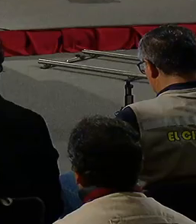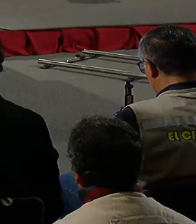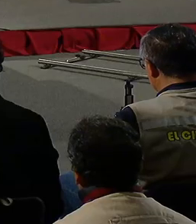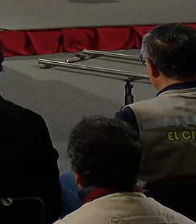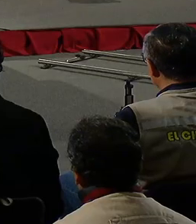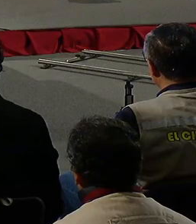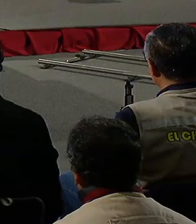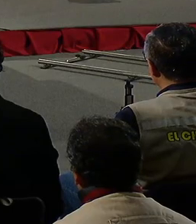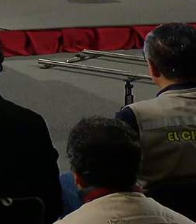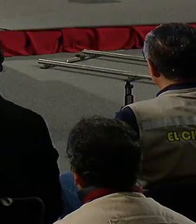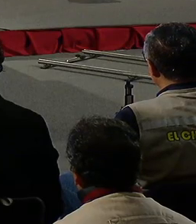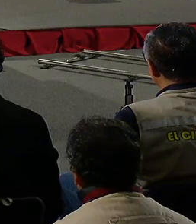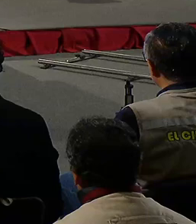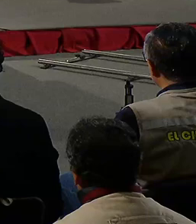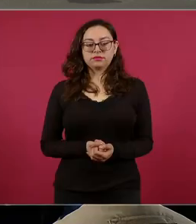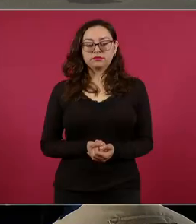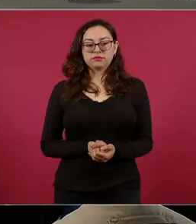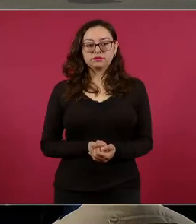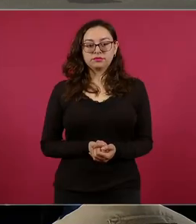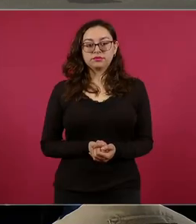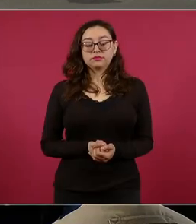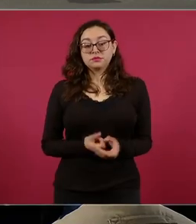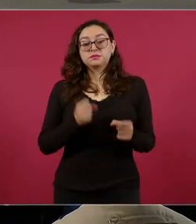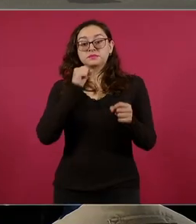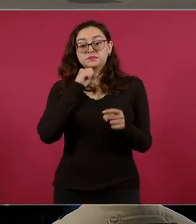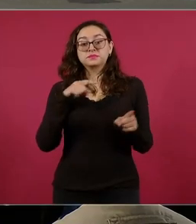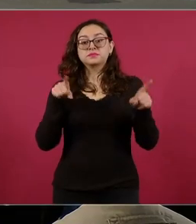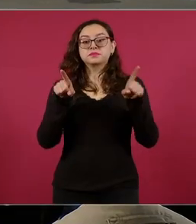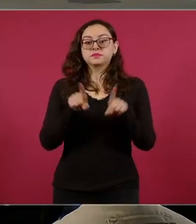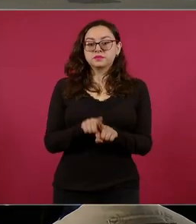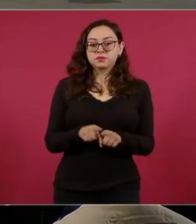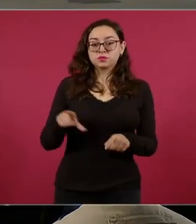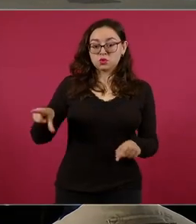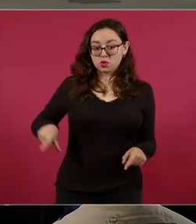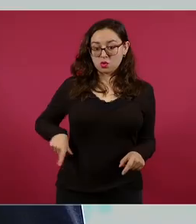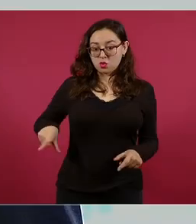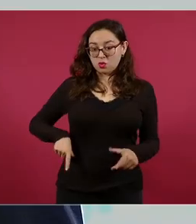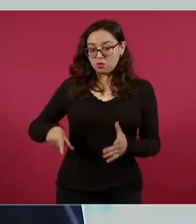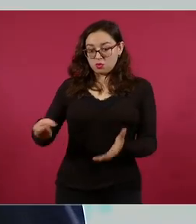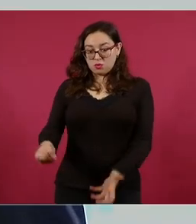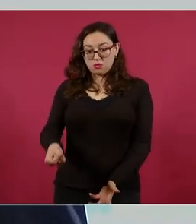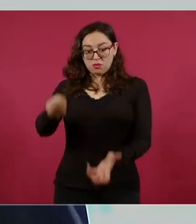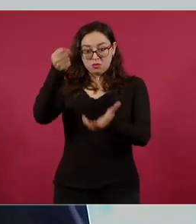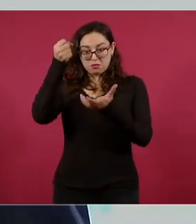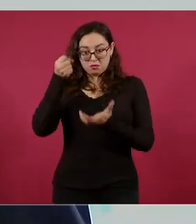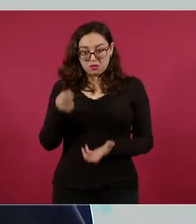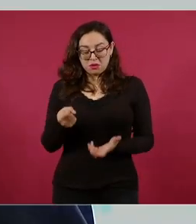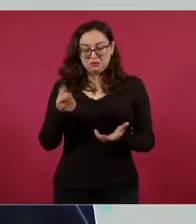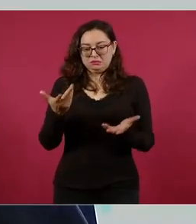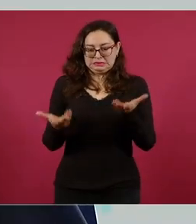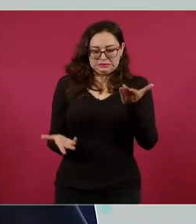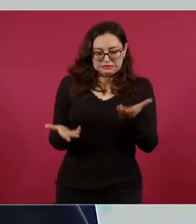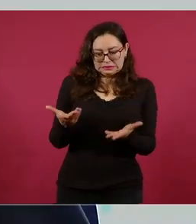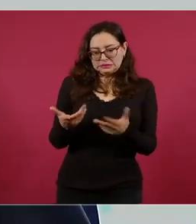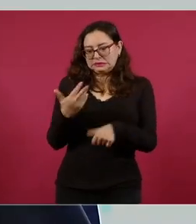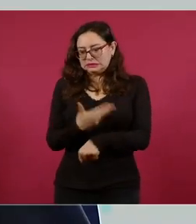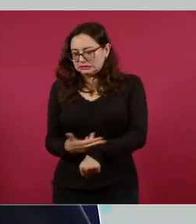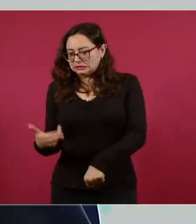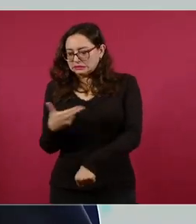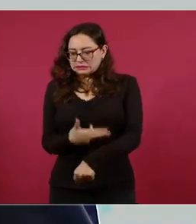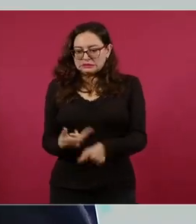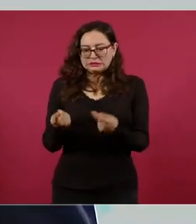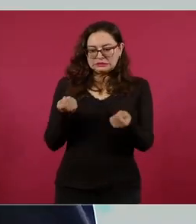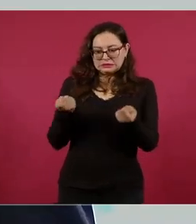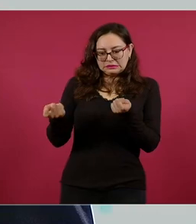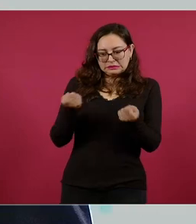está el equilibrio de las finanzas públicas. Ese equilibrio es una tarea diaria de gestión de